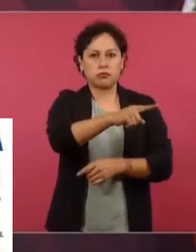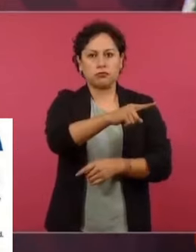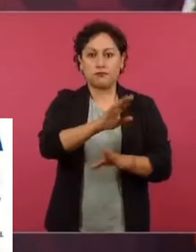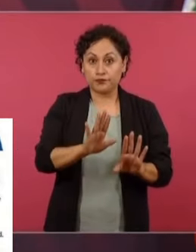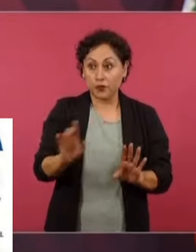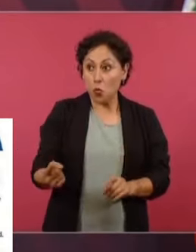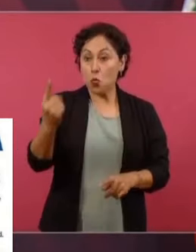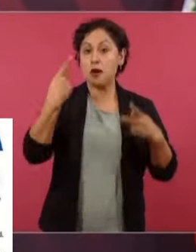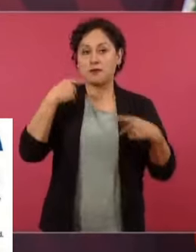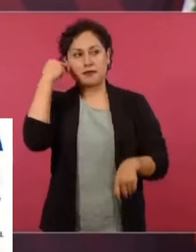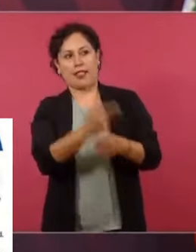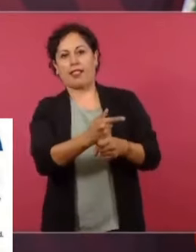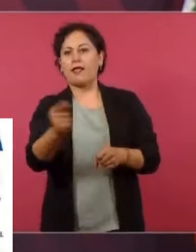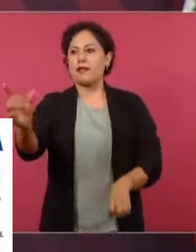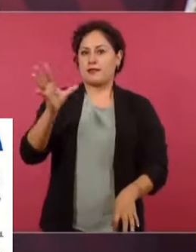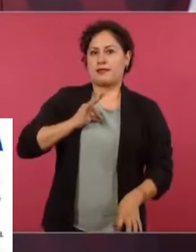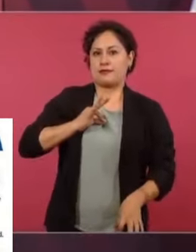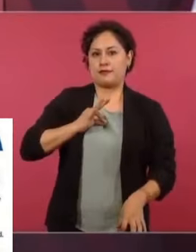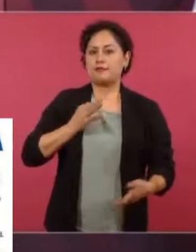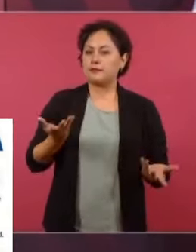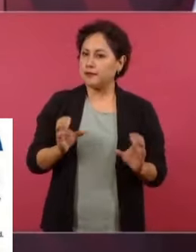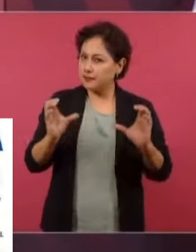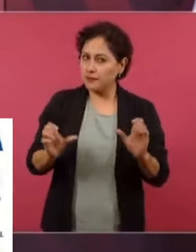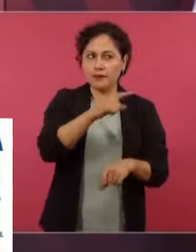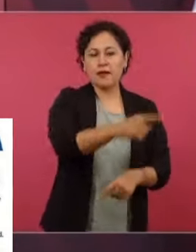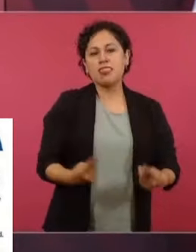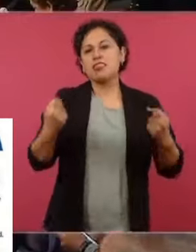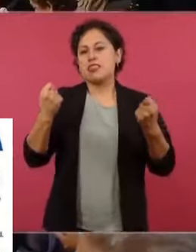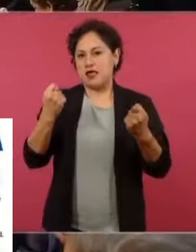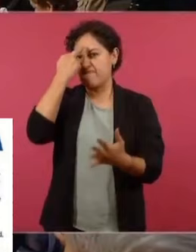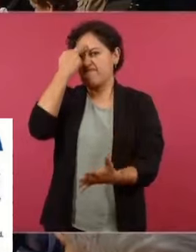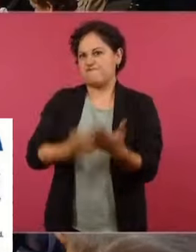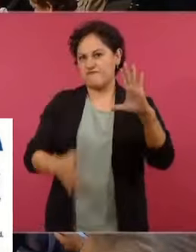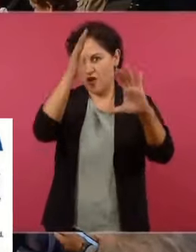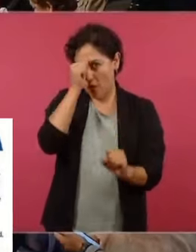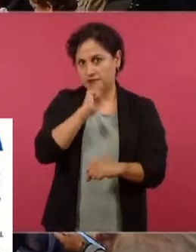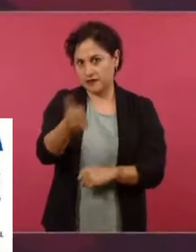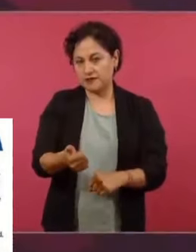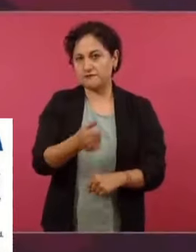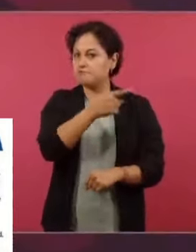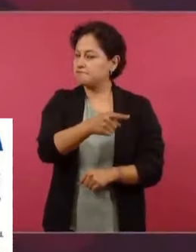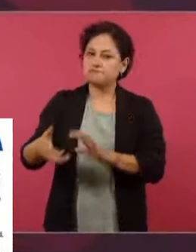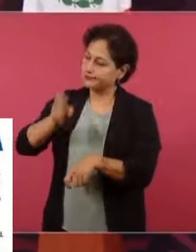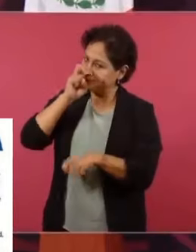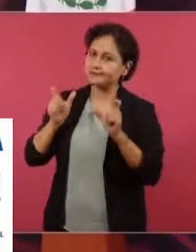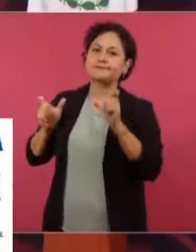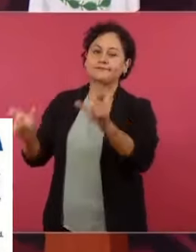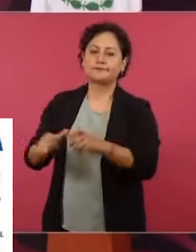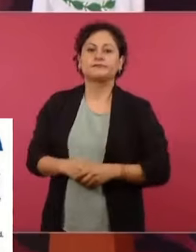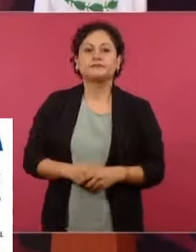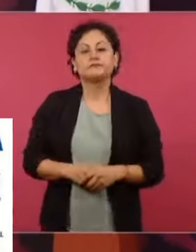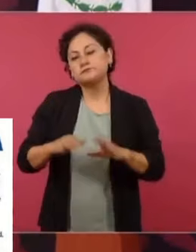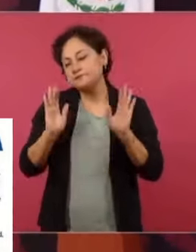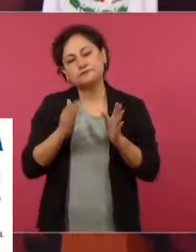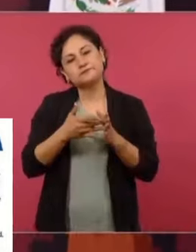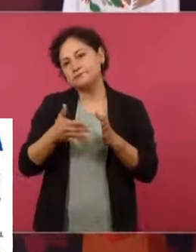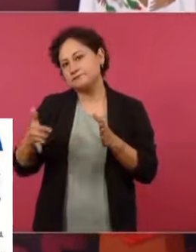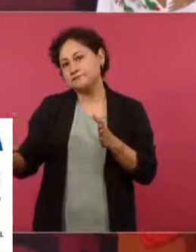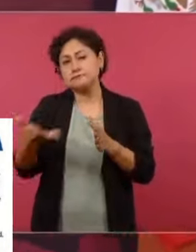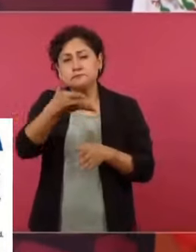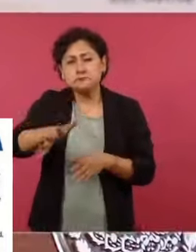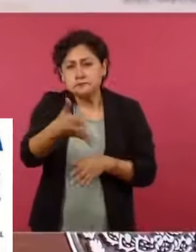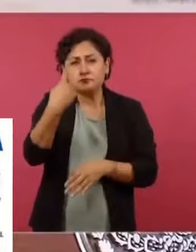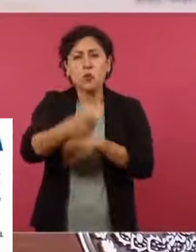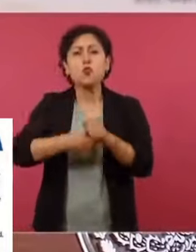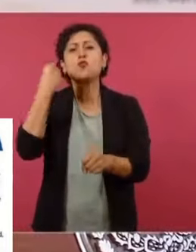no están respetando el acuerdo, siguen sacando material. Bueno, nos pasamos como un año,